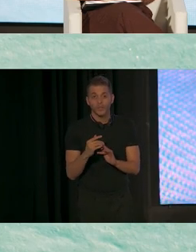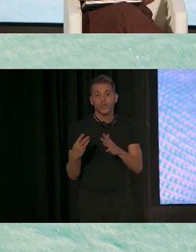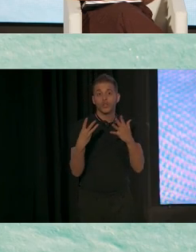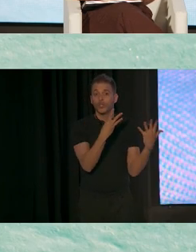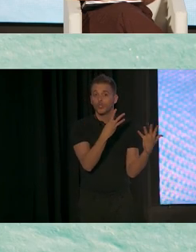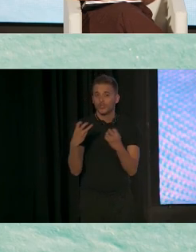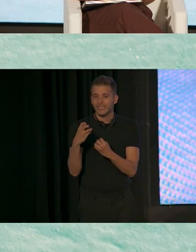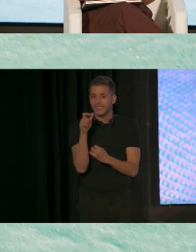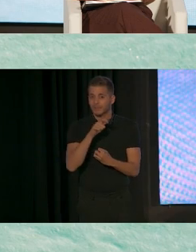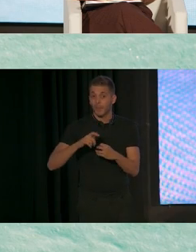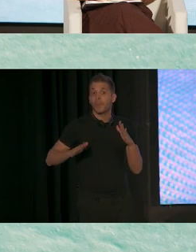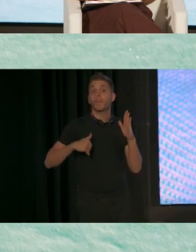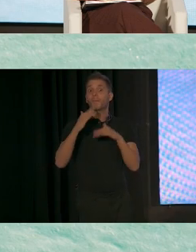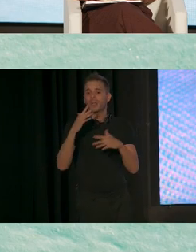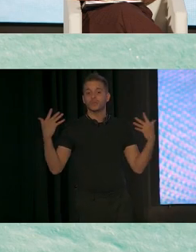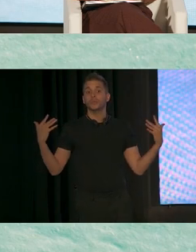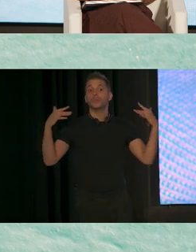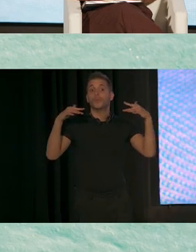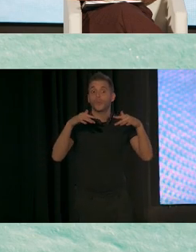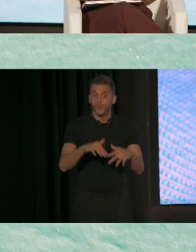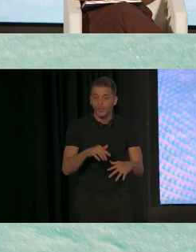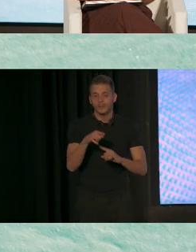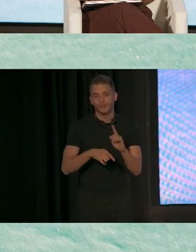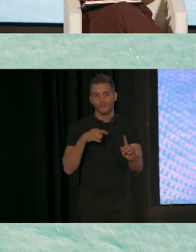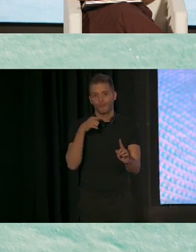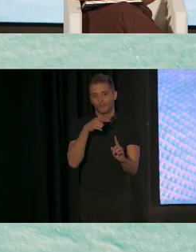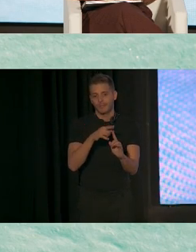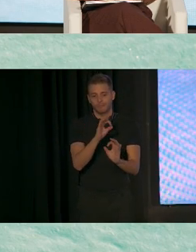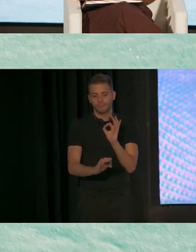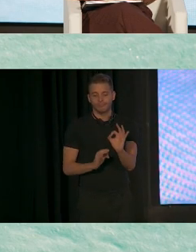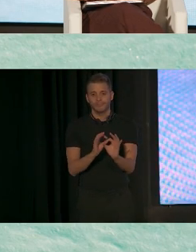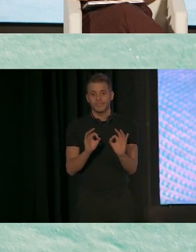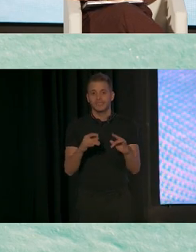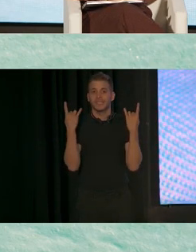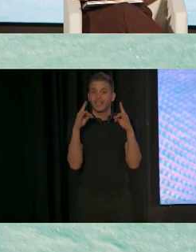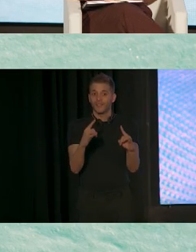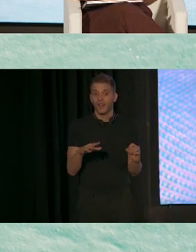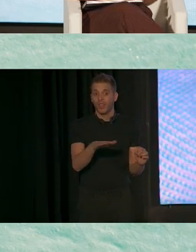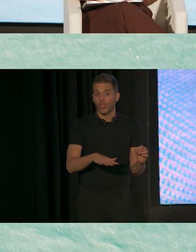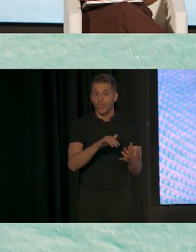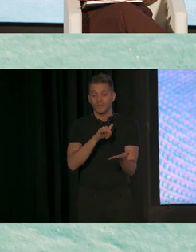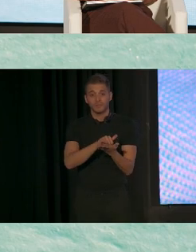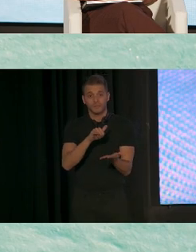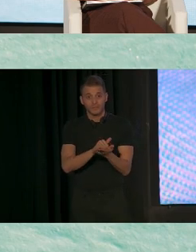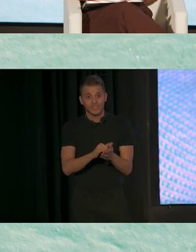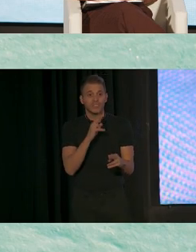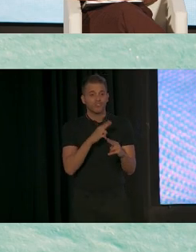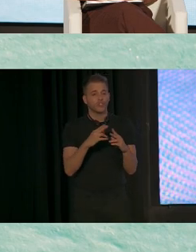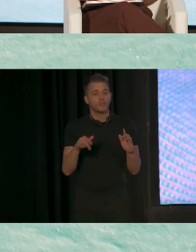personas se organizaron para estar ahí y fue en un parque en el Bronx cerca del Yankee Stadium.